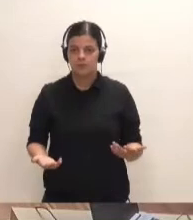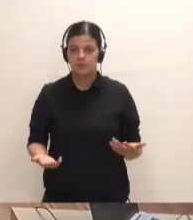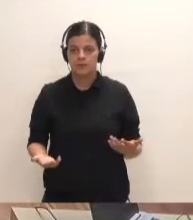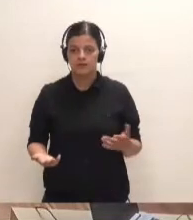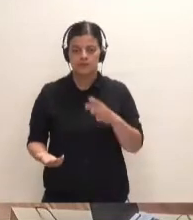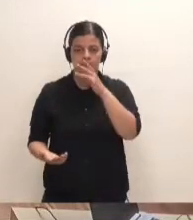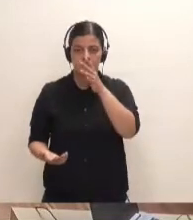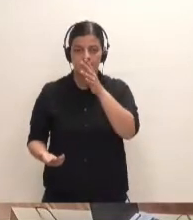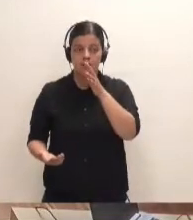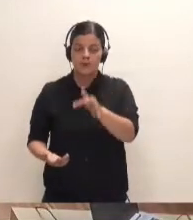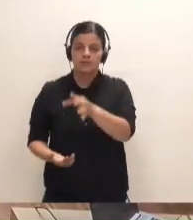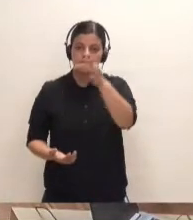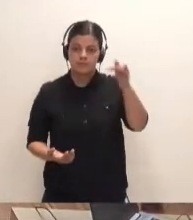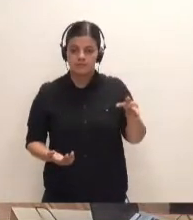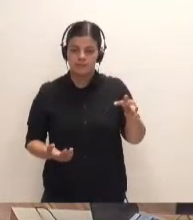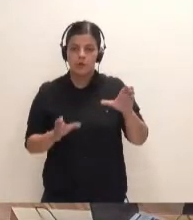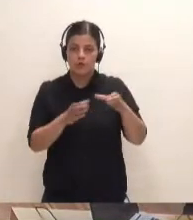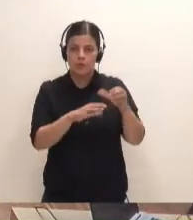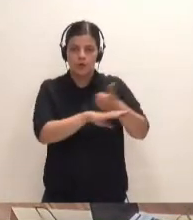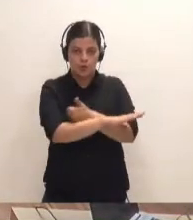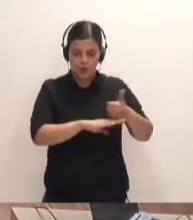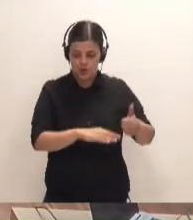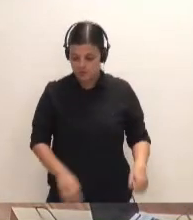Tiene la palabra el grupo ciudadano.